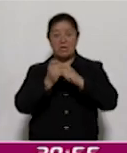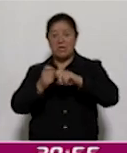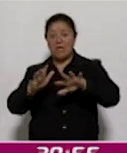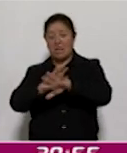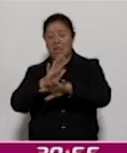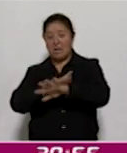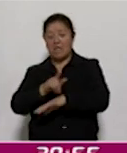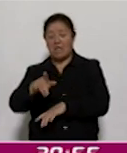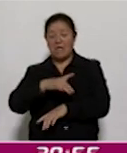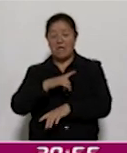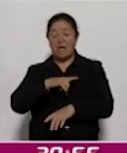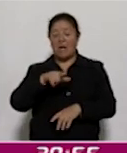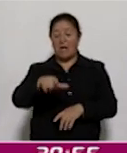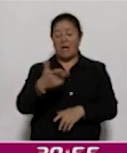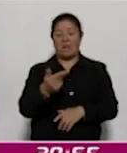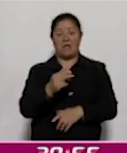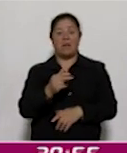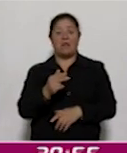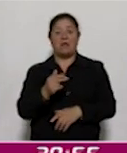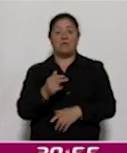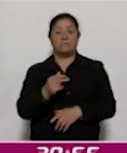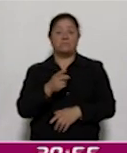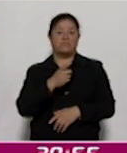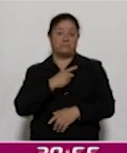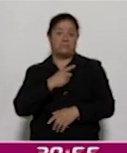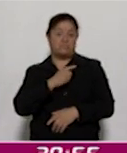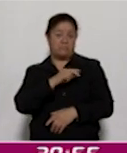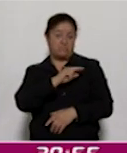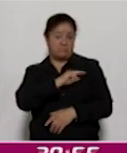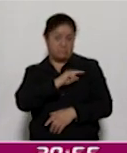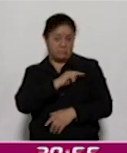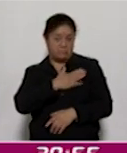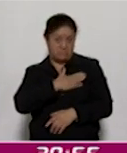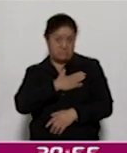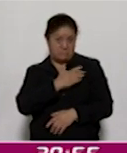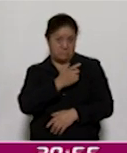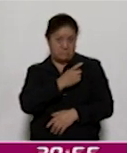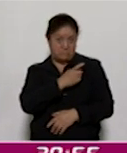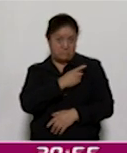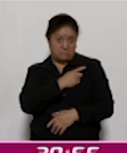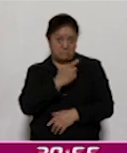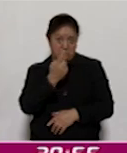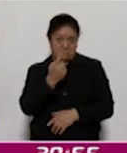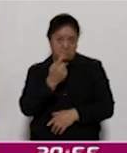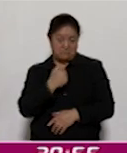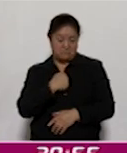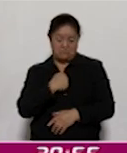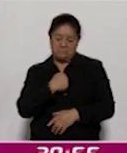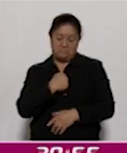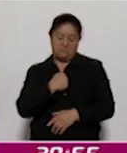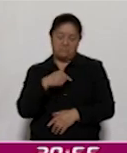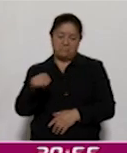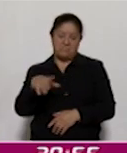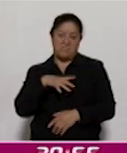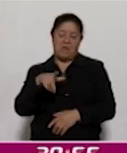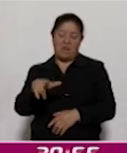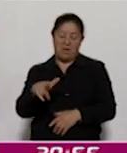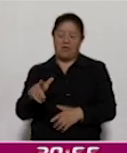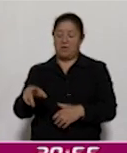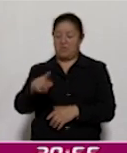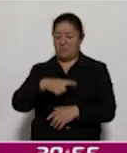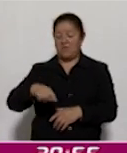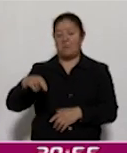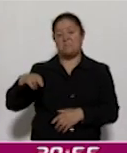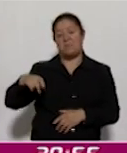a través de medios particulares, se traslada a través de medios peatonales, cuando las mamás van por los hijos, en el barrio,